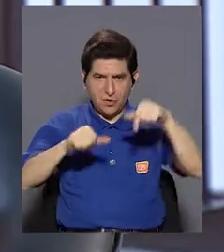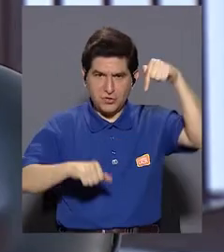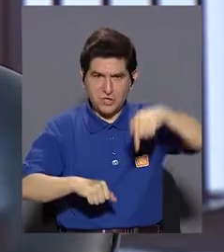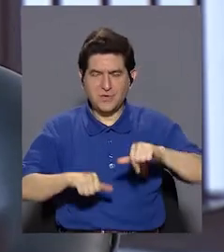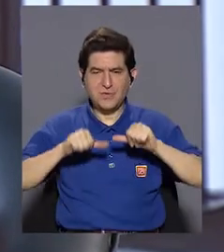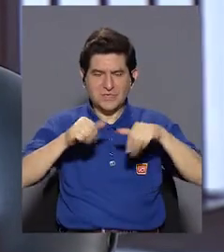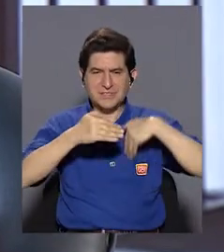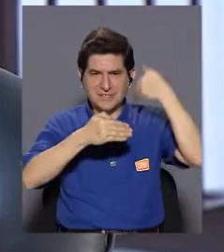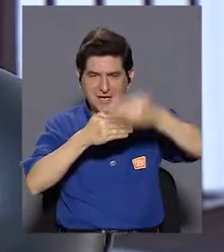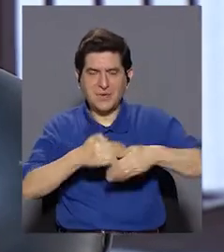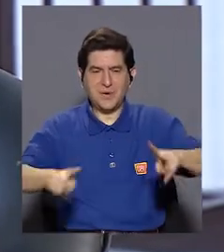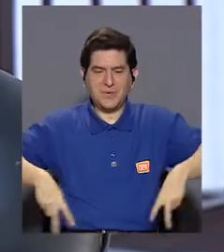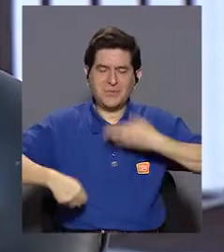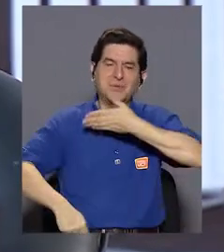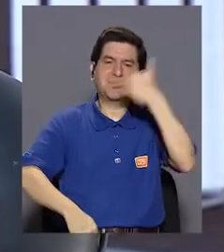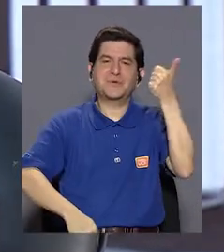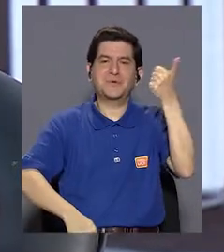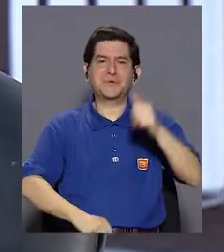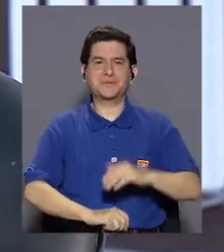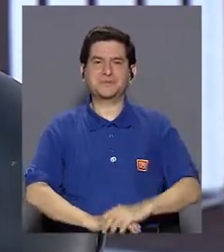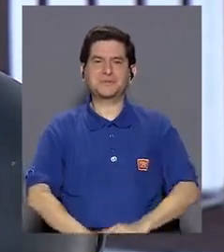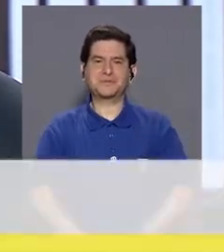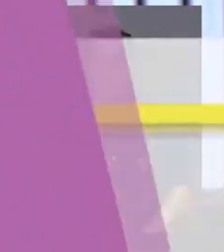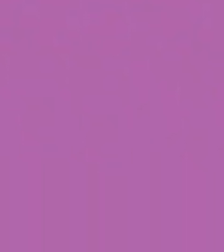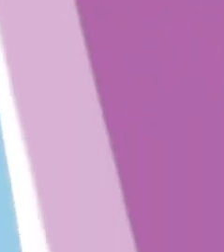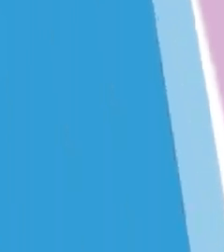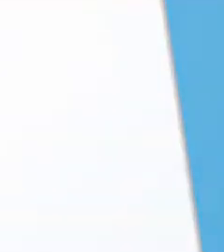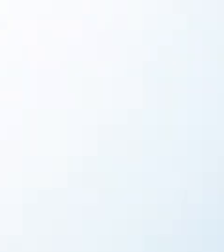quédese con nosotros y ya regresamos con más de Vivir Mejor.